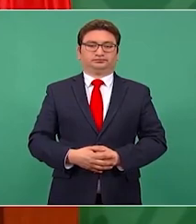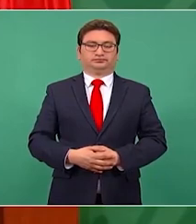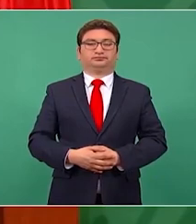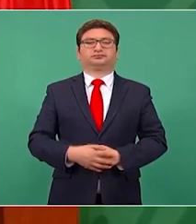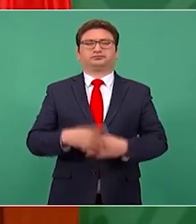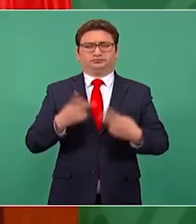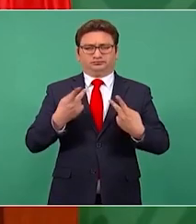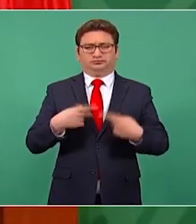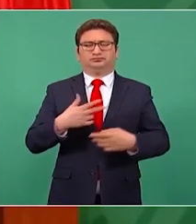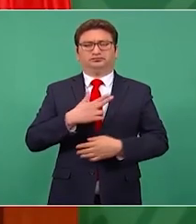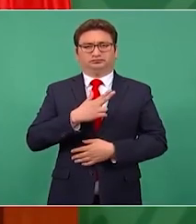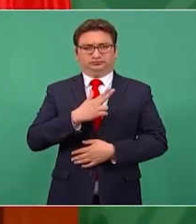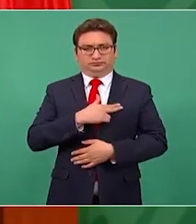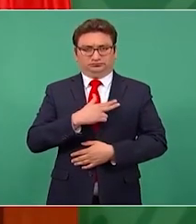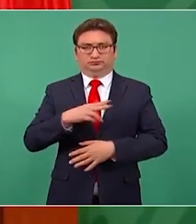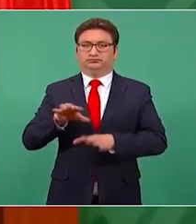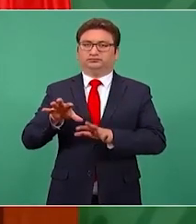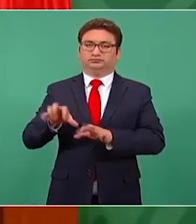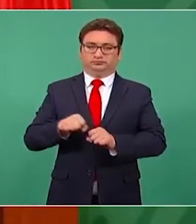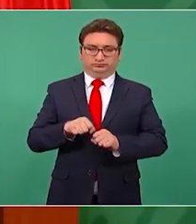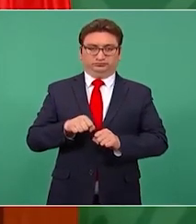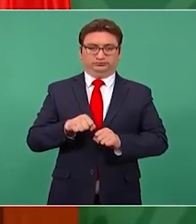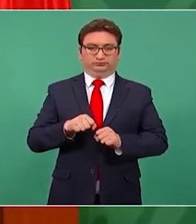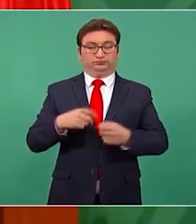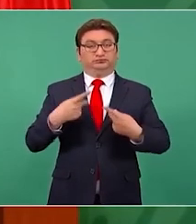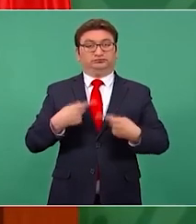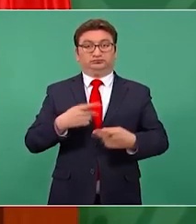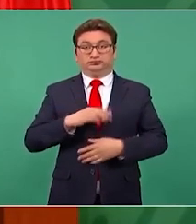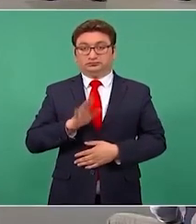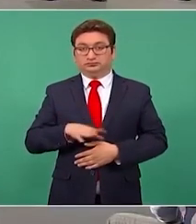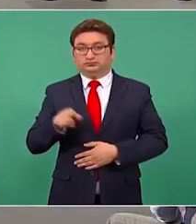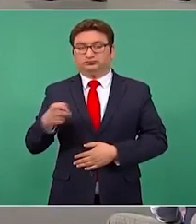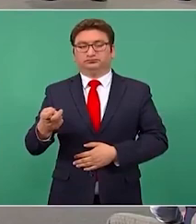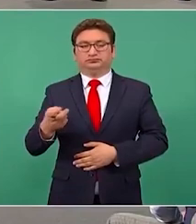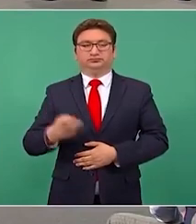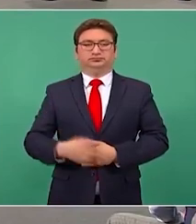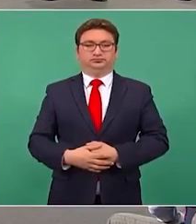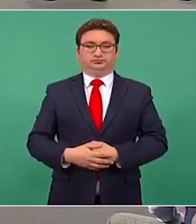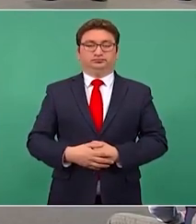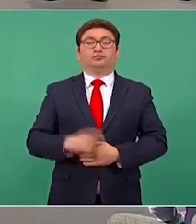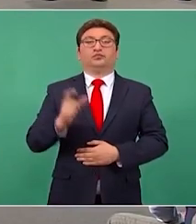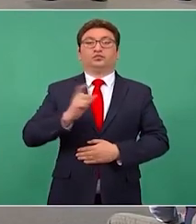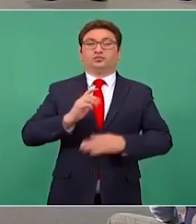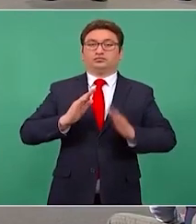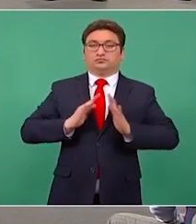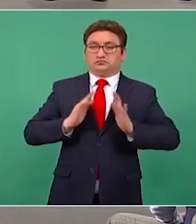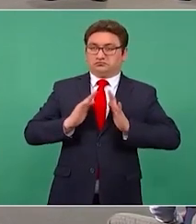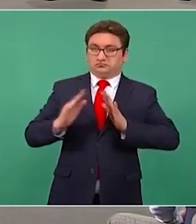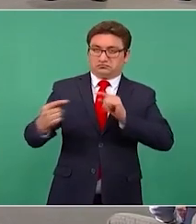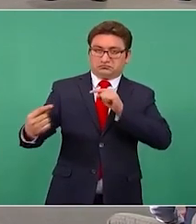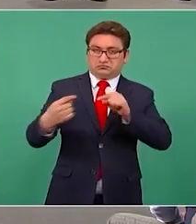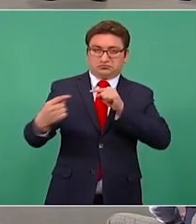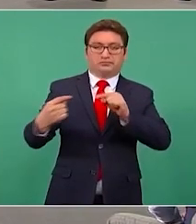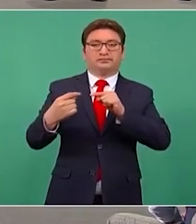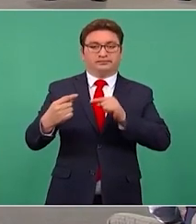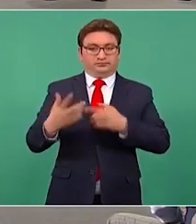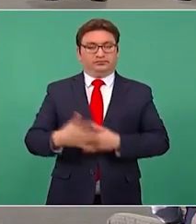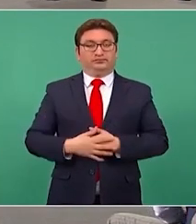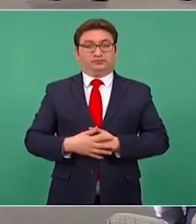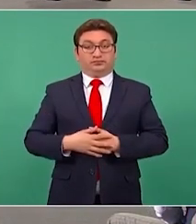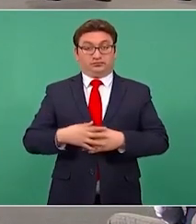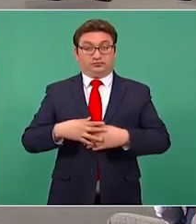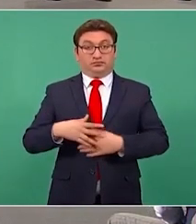Heridos y detenidos. Estos fallecidos en enfrentamientos. Con fuerzas armadas. No somos